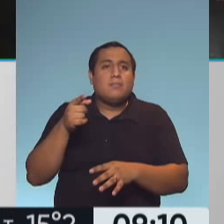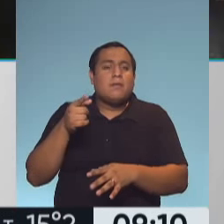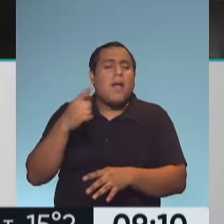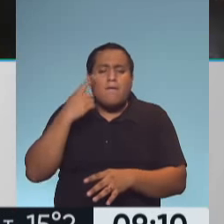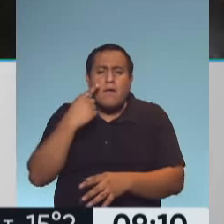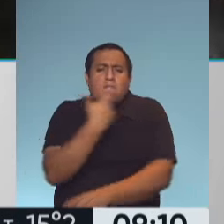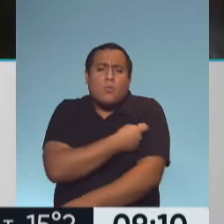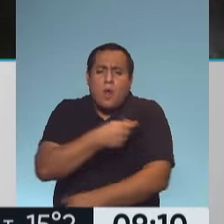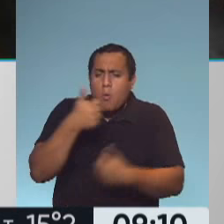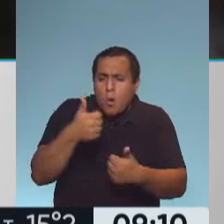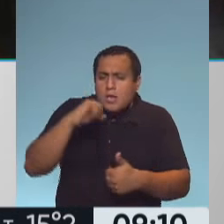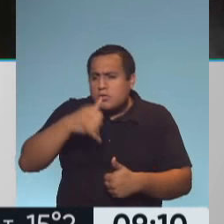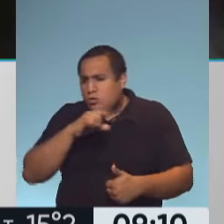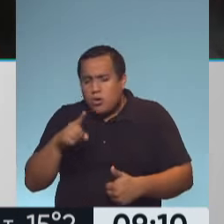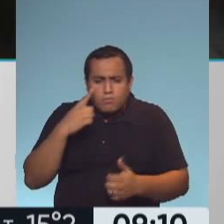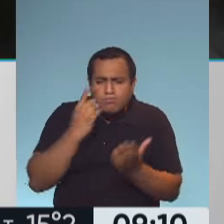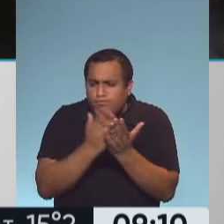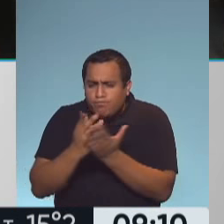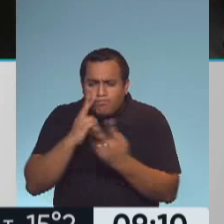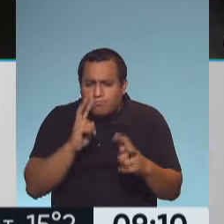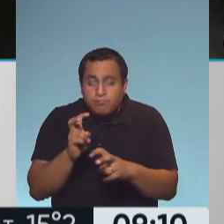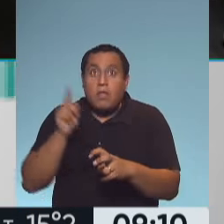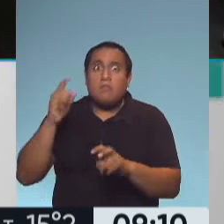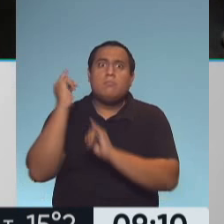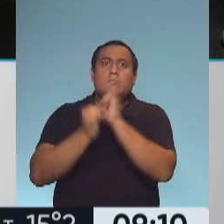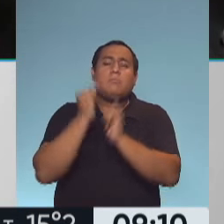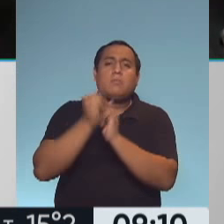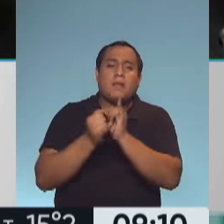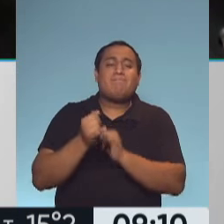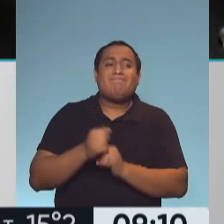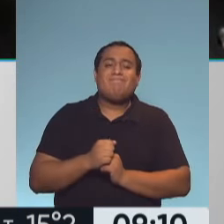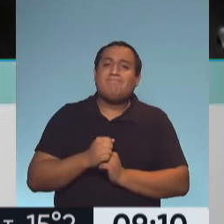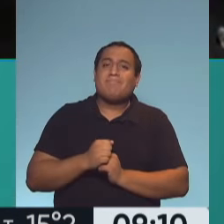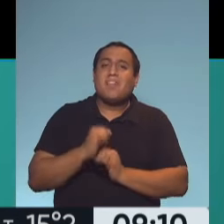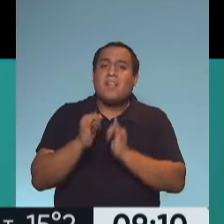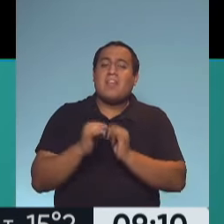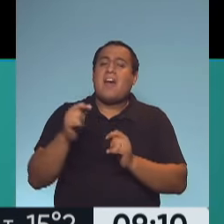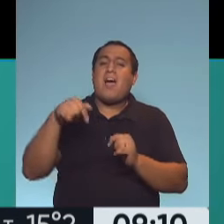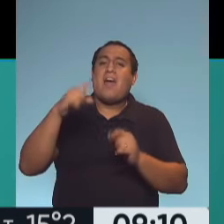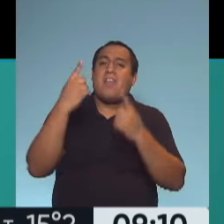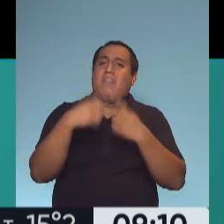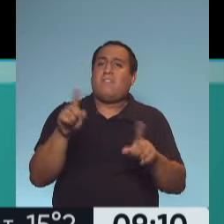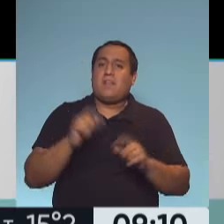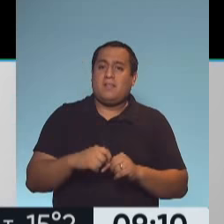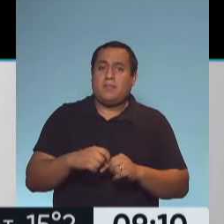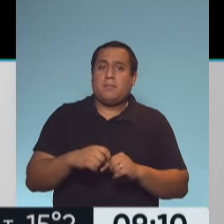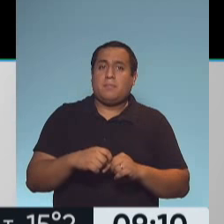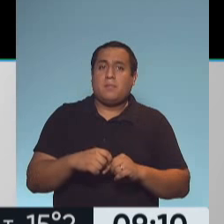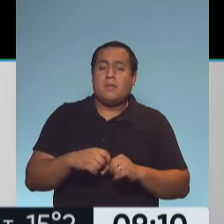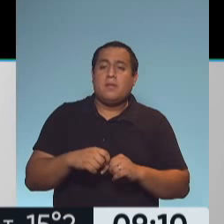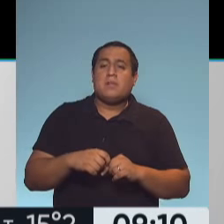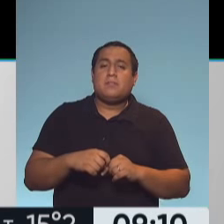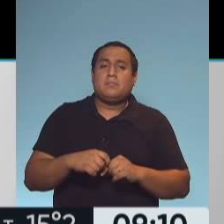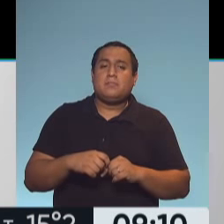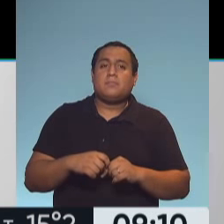eficacia con las vacunas. Bueno, salieron a comentar que hay porcentajes de eficacia diferentes en cada una de sus esquemas